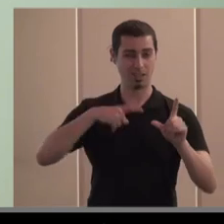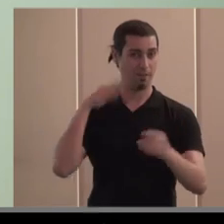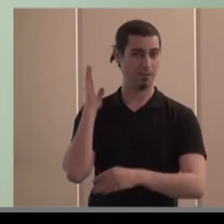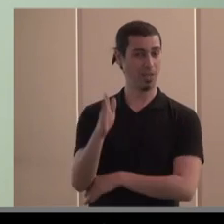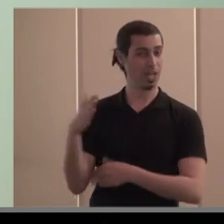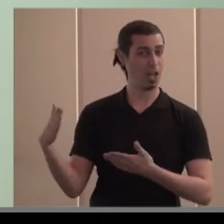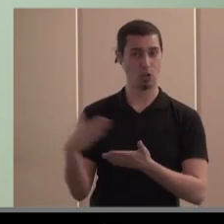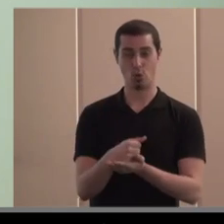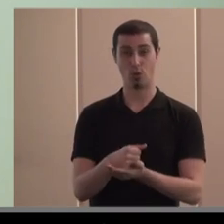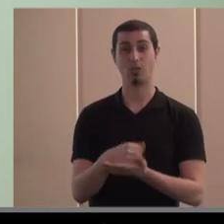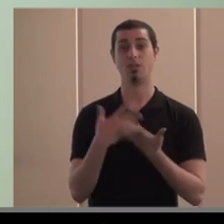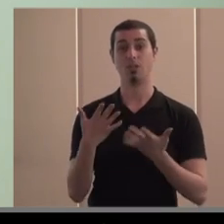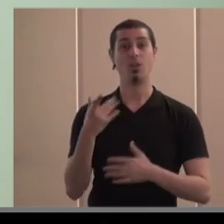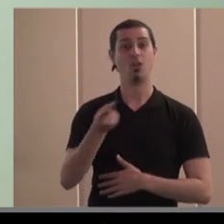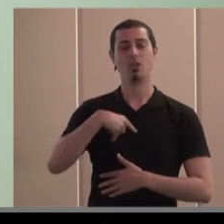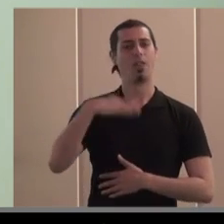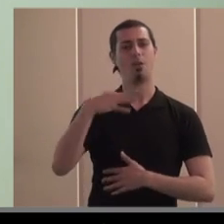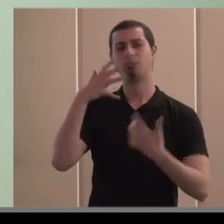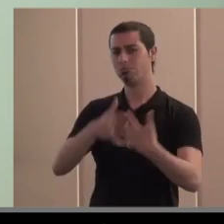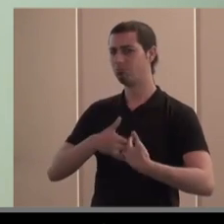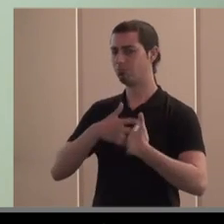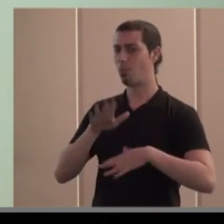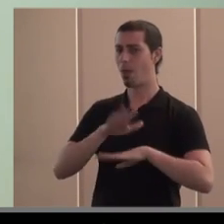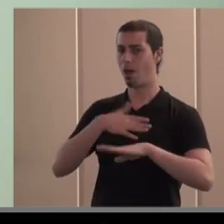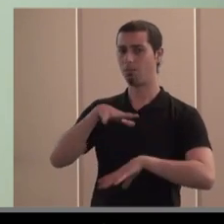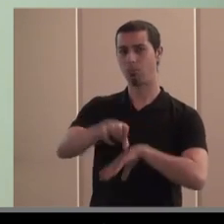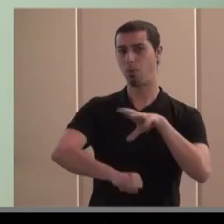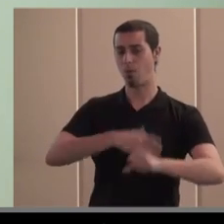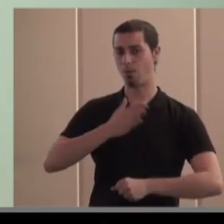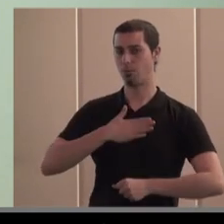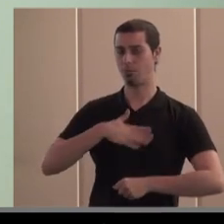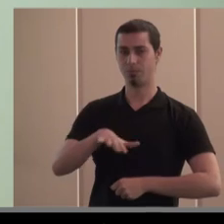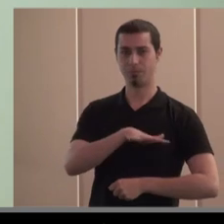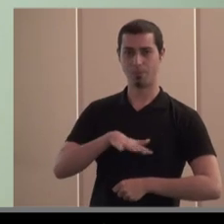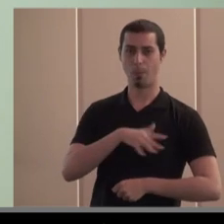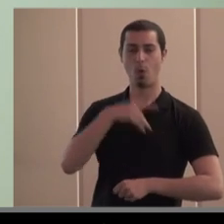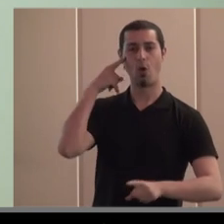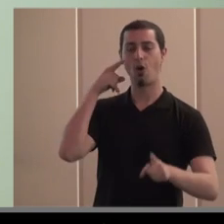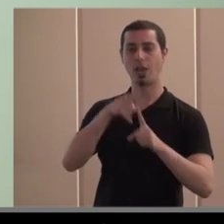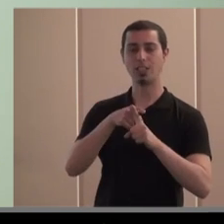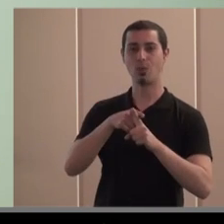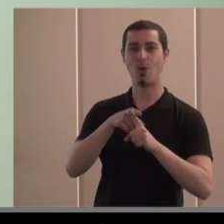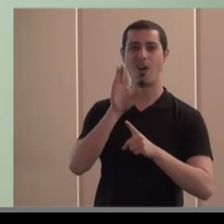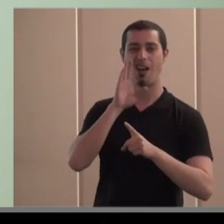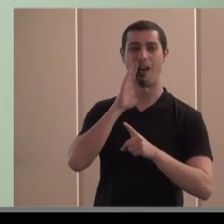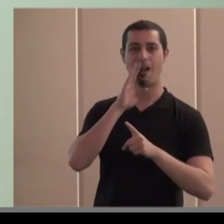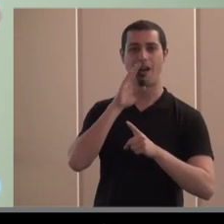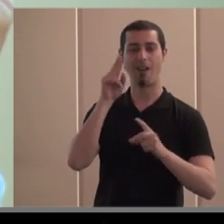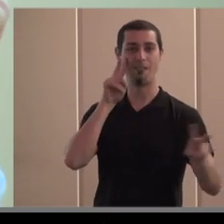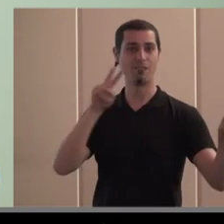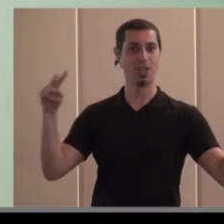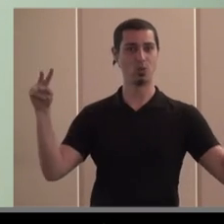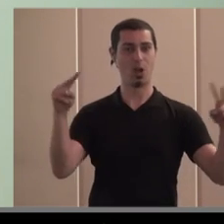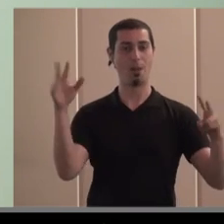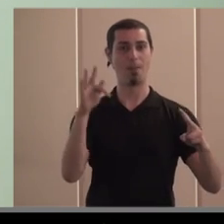nosotros tenemos que luchar por nuestro espacio para poder tener un hueco al sol como yo decía antes y podernos